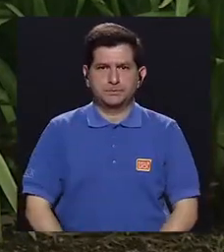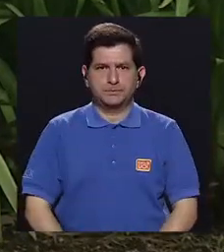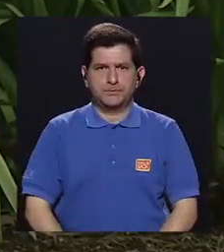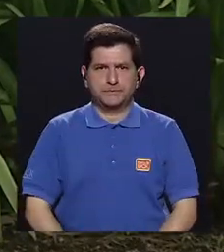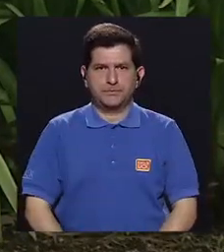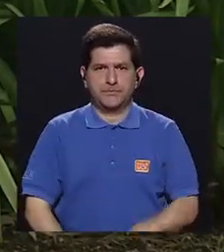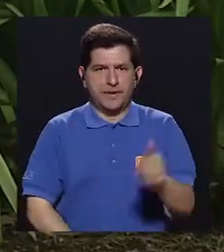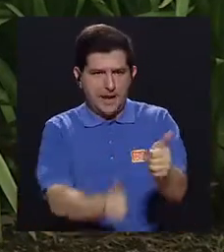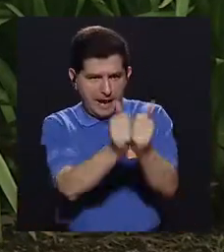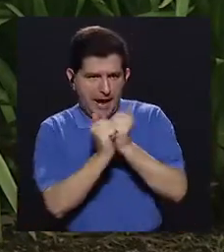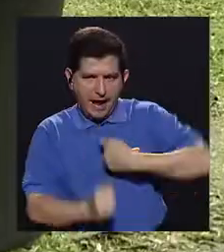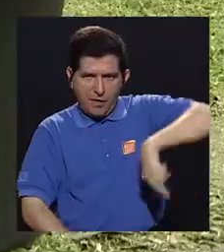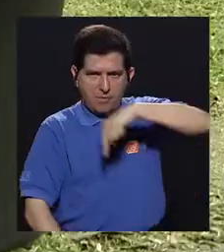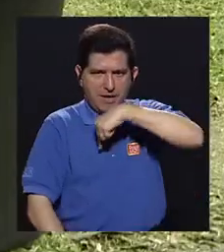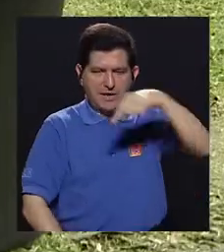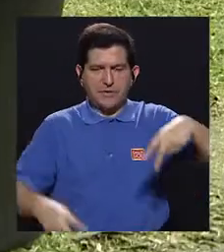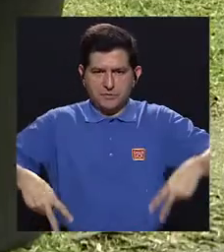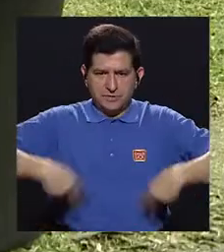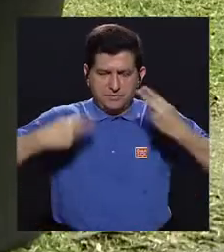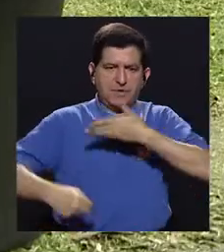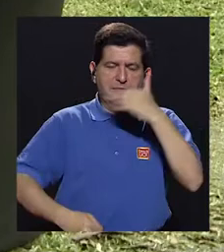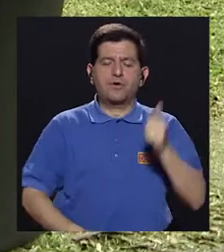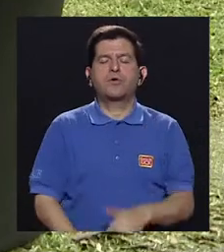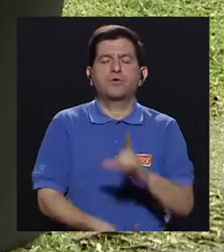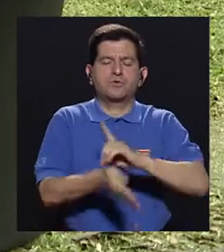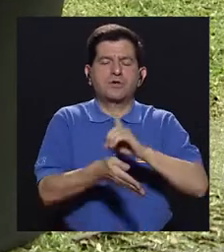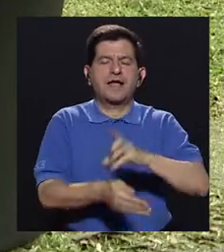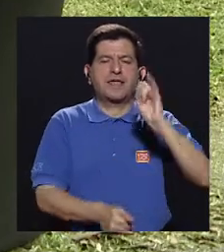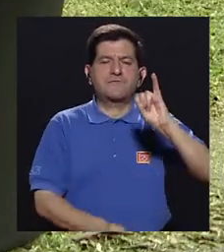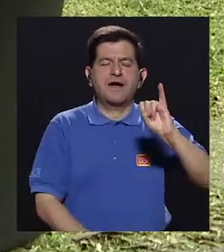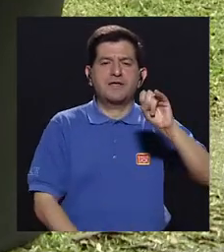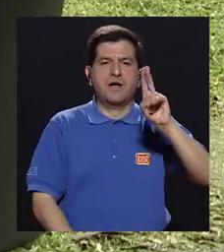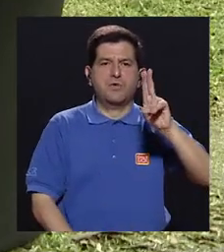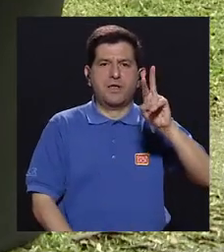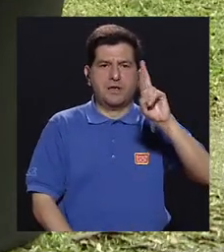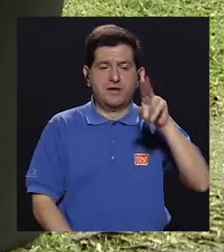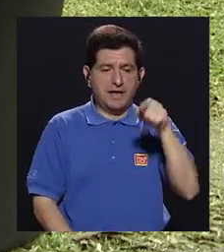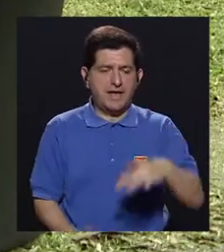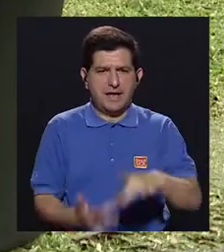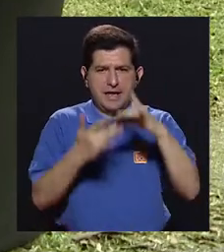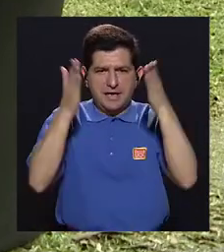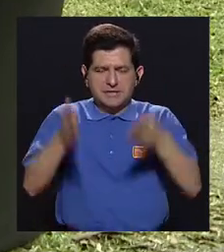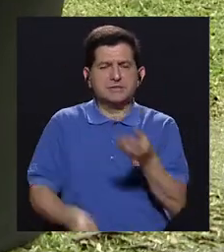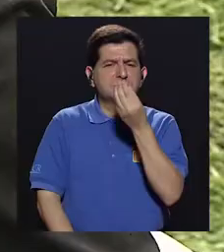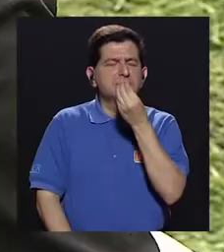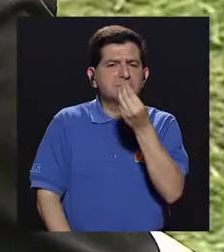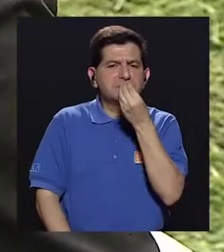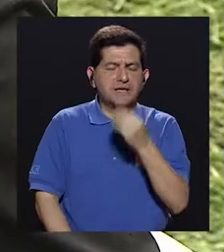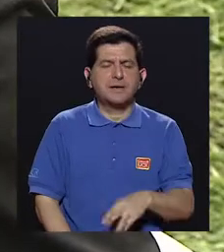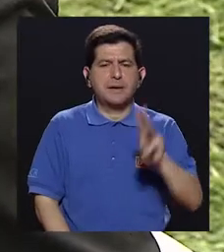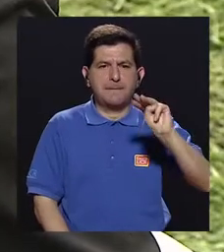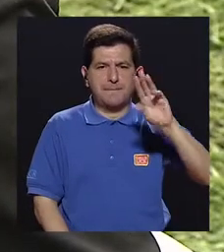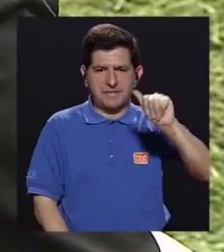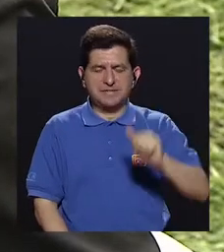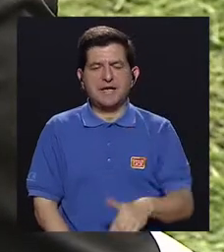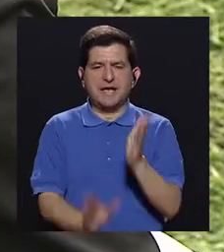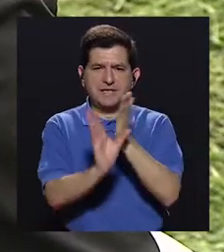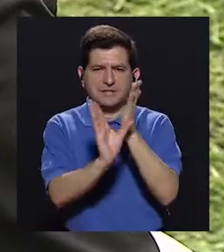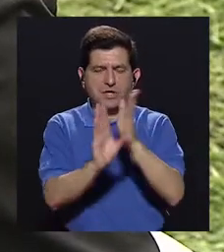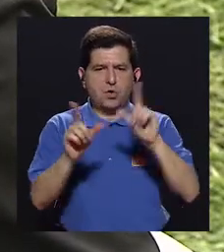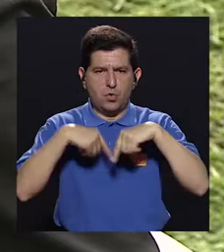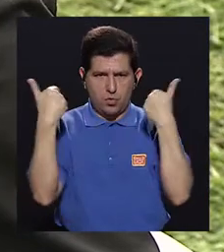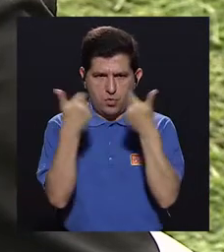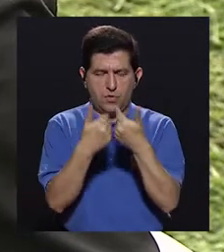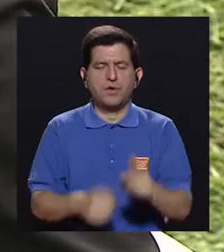Bueno, para esto está con nosotros en Vivir Mejor la doctora Ivania Oreña Retana. Ella es profesional en nutrición con una maestría en psicología de